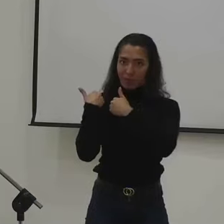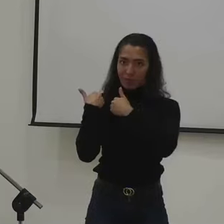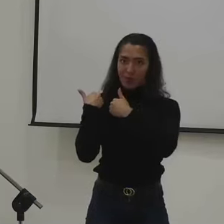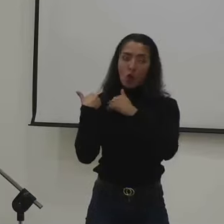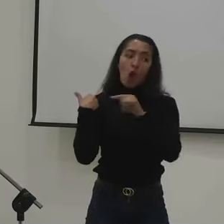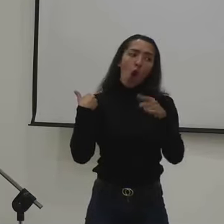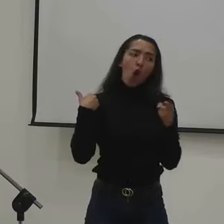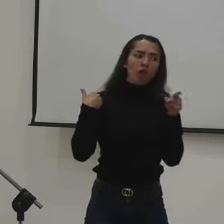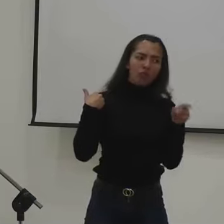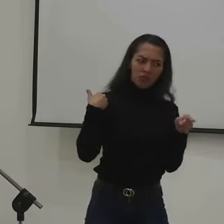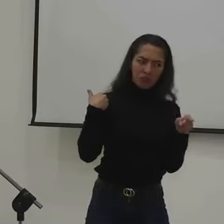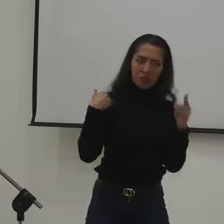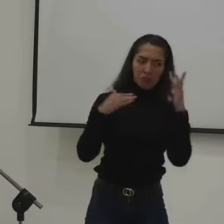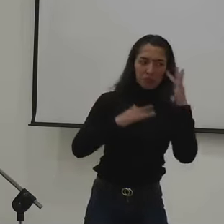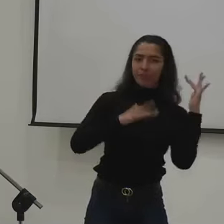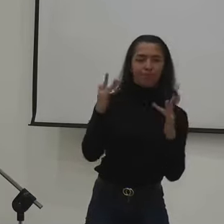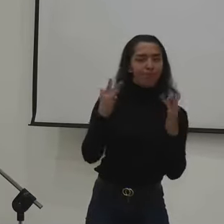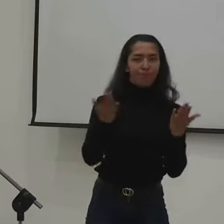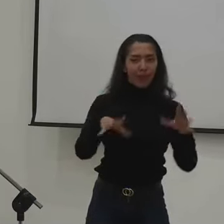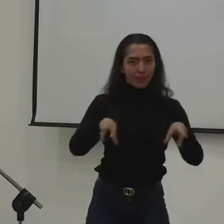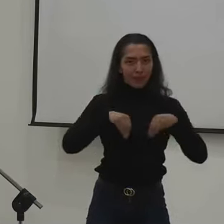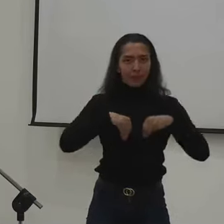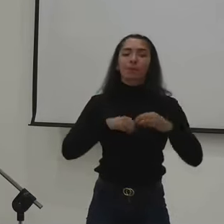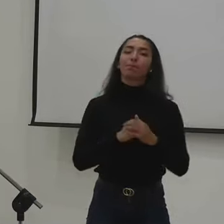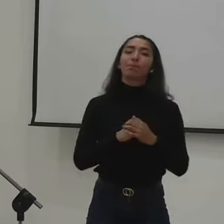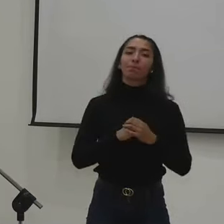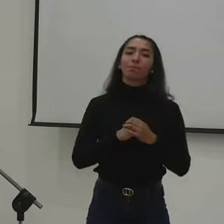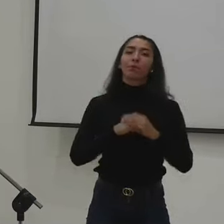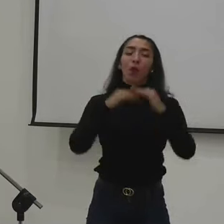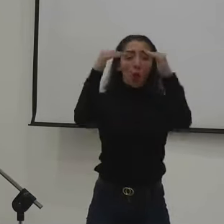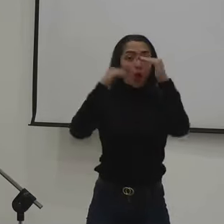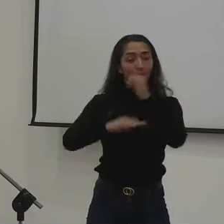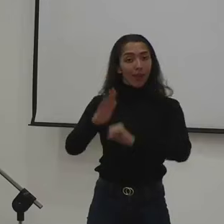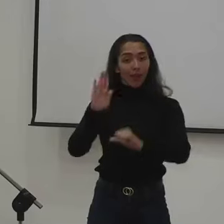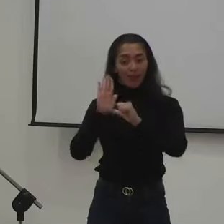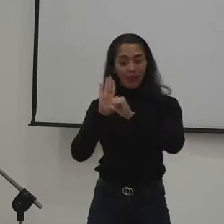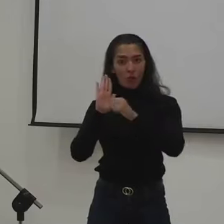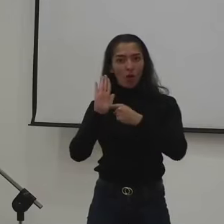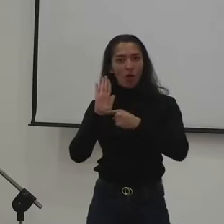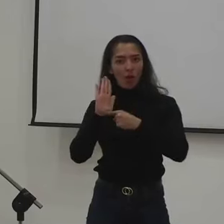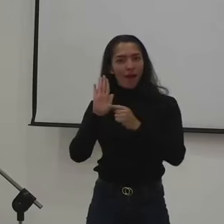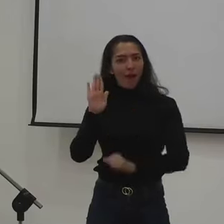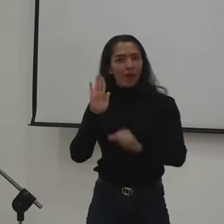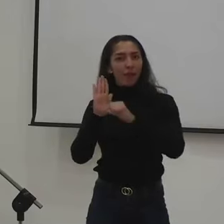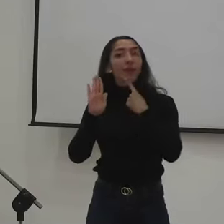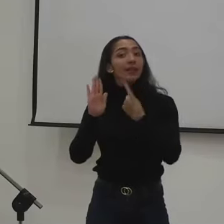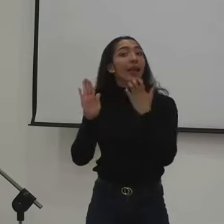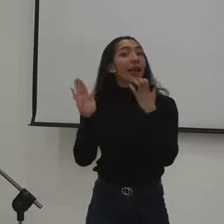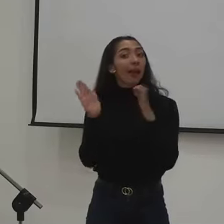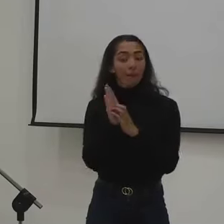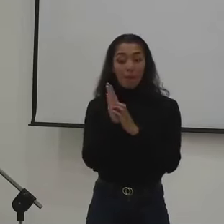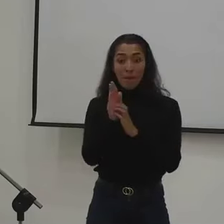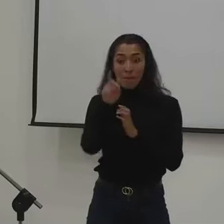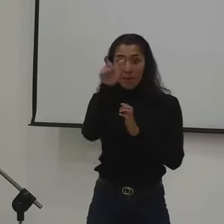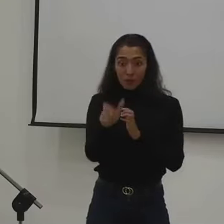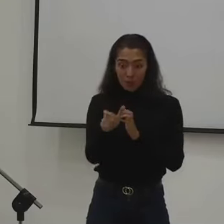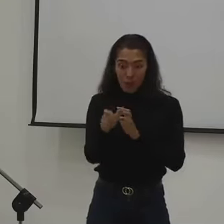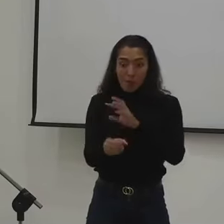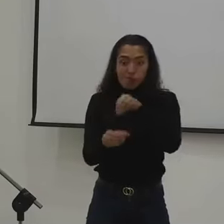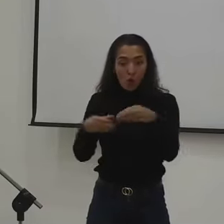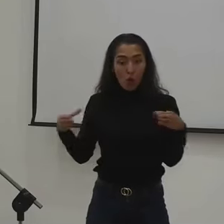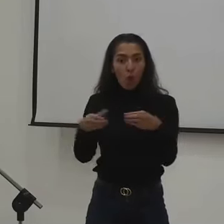el artículo 31, es importante que en la idoneidad de las personas que integran el órgano de la